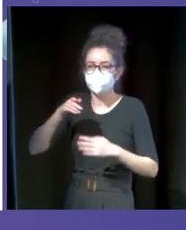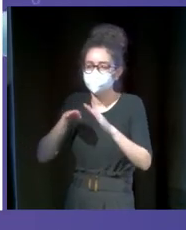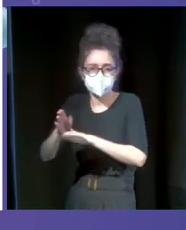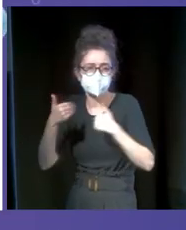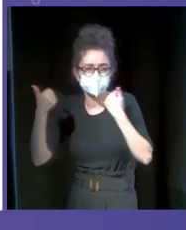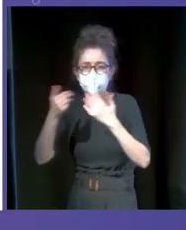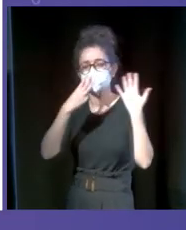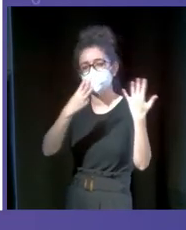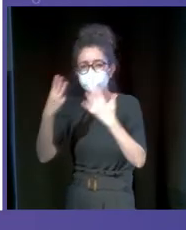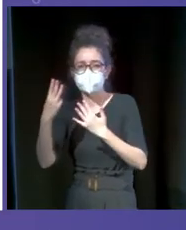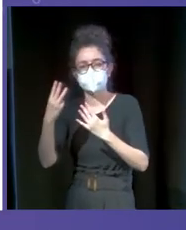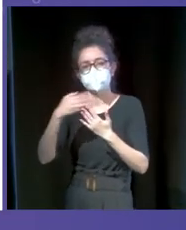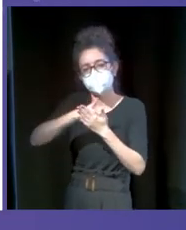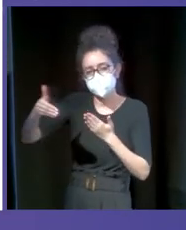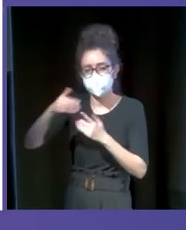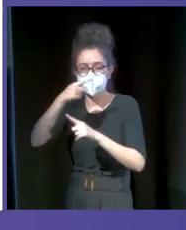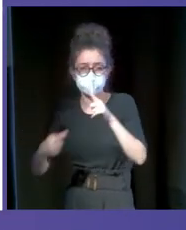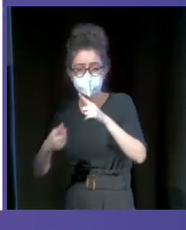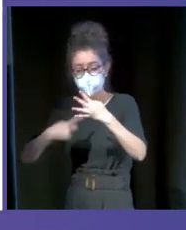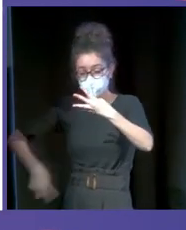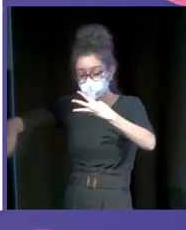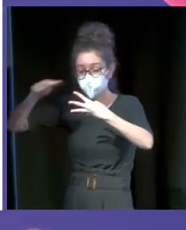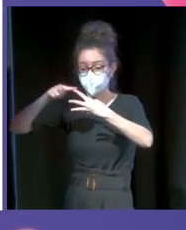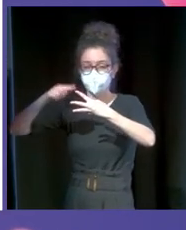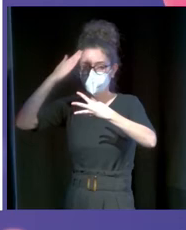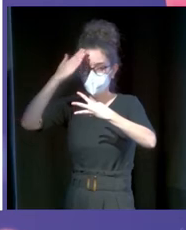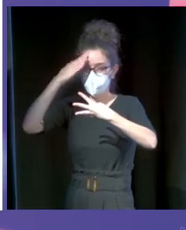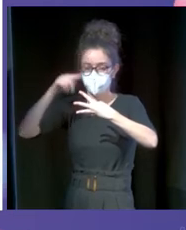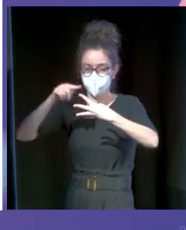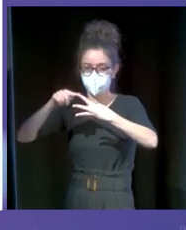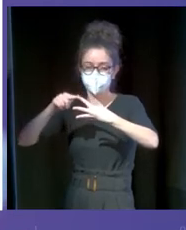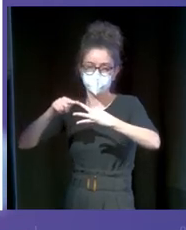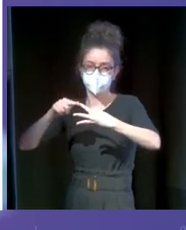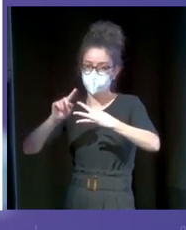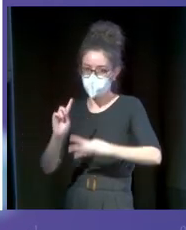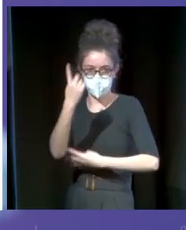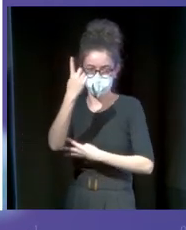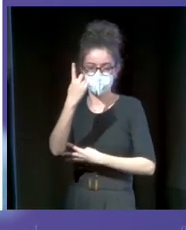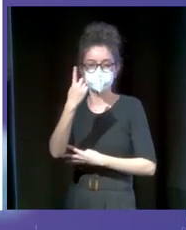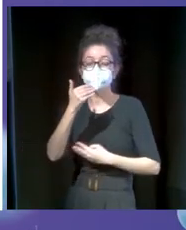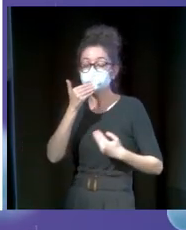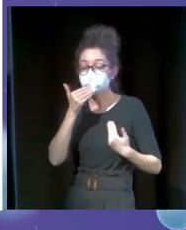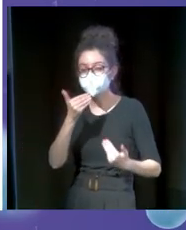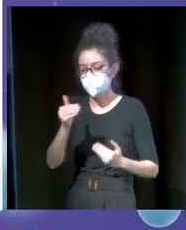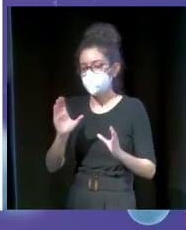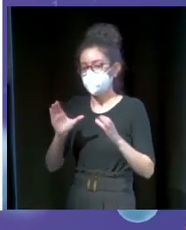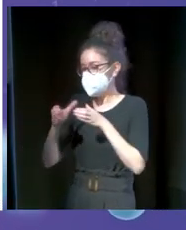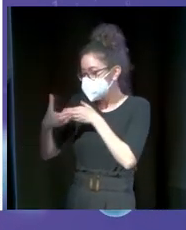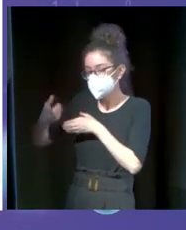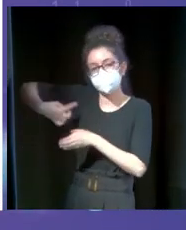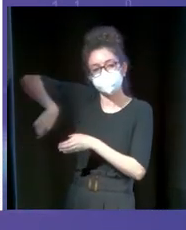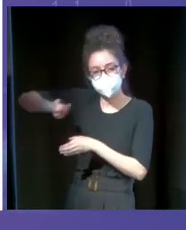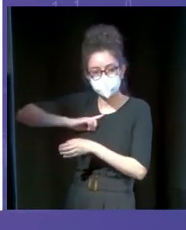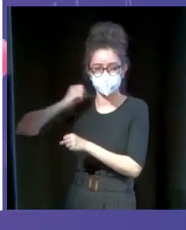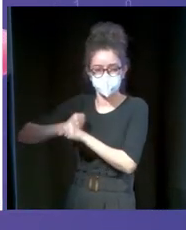82.500 somos nosotros. Todo esto se debe a todo el equipo que tenemos detrás que hace un trabajo diario para mejorar